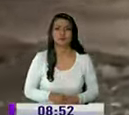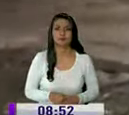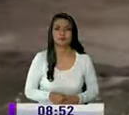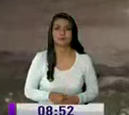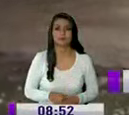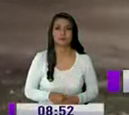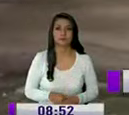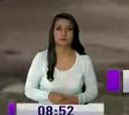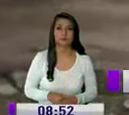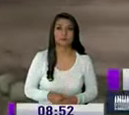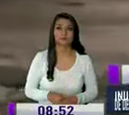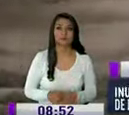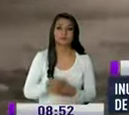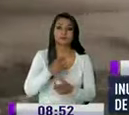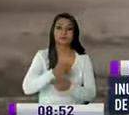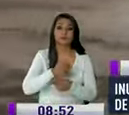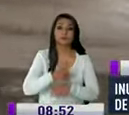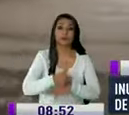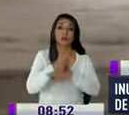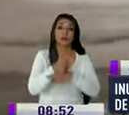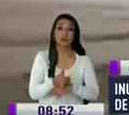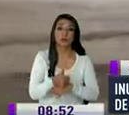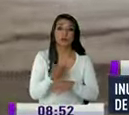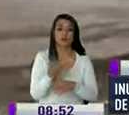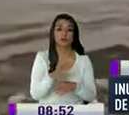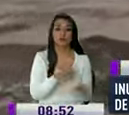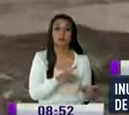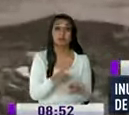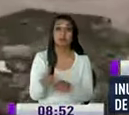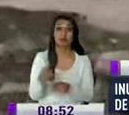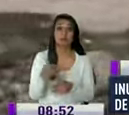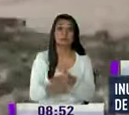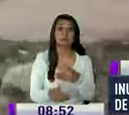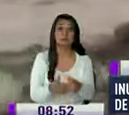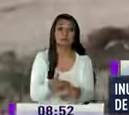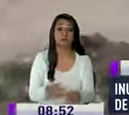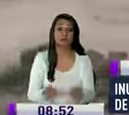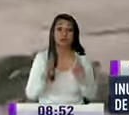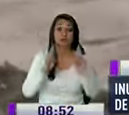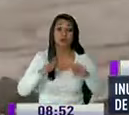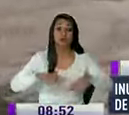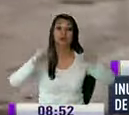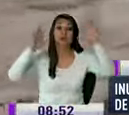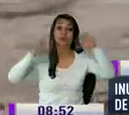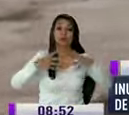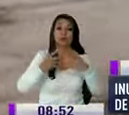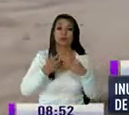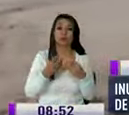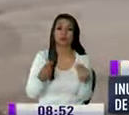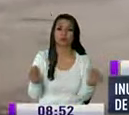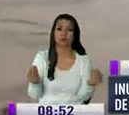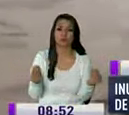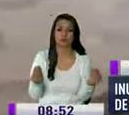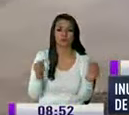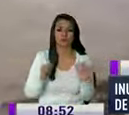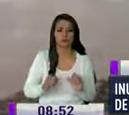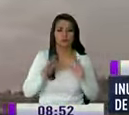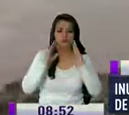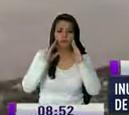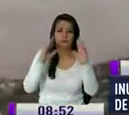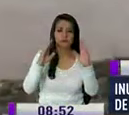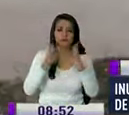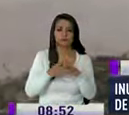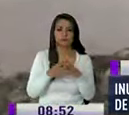de ahí que las autoridades esperan que en las próximas horas las lluvias calmen un poco de ahí buscar soluciones